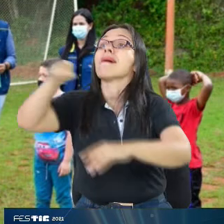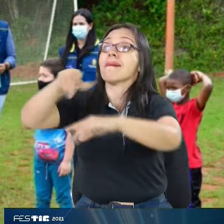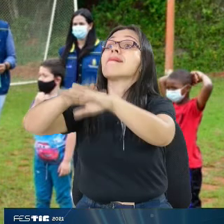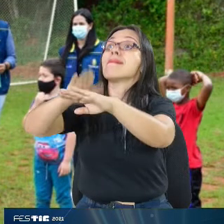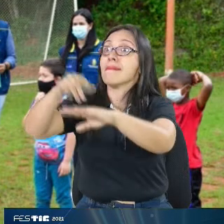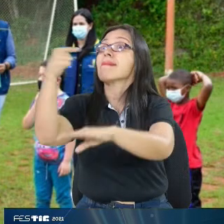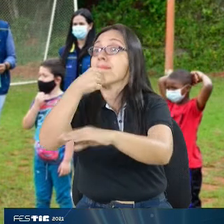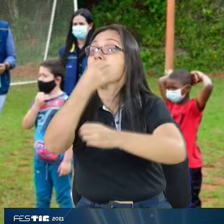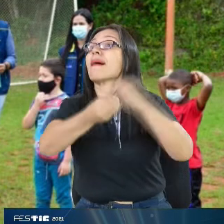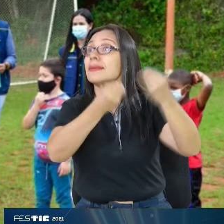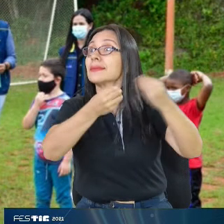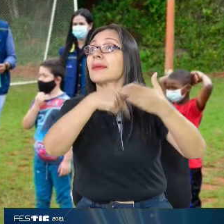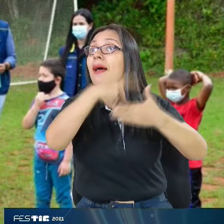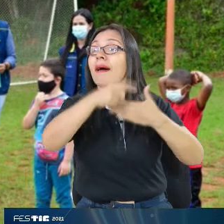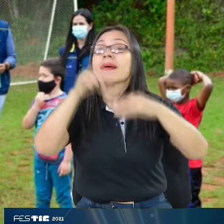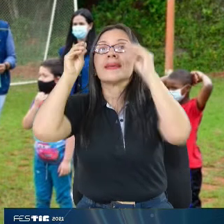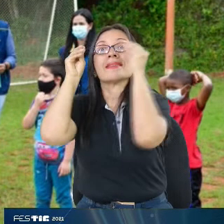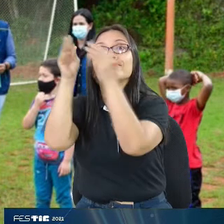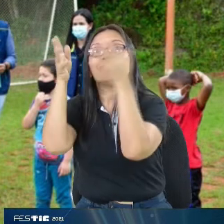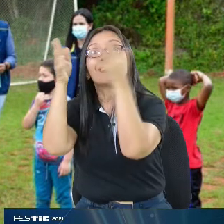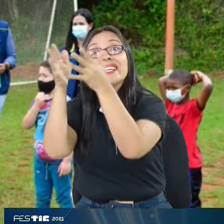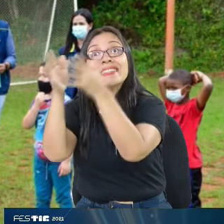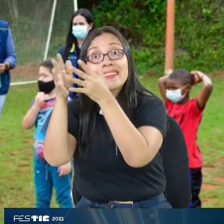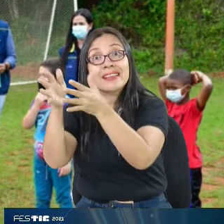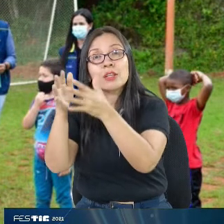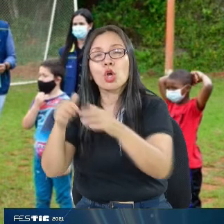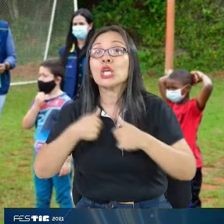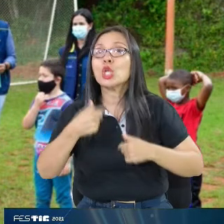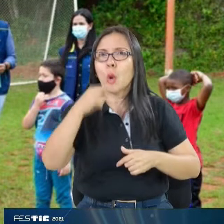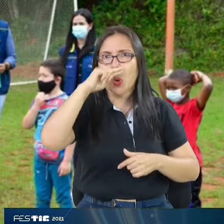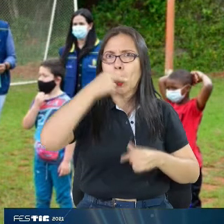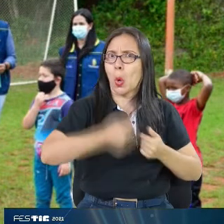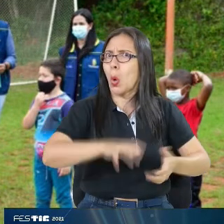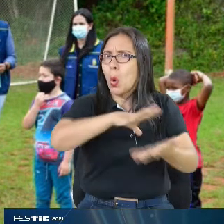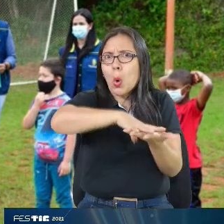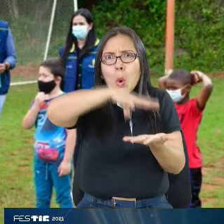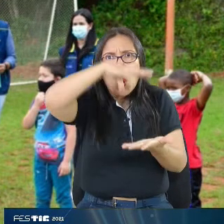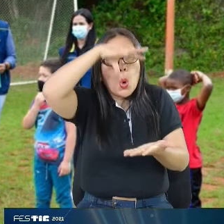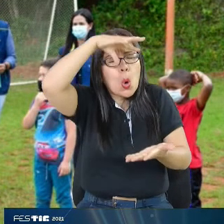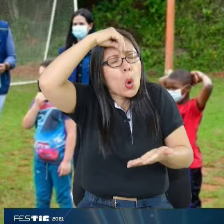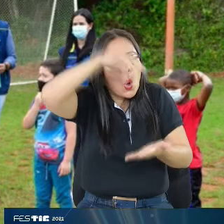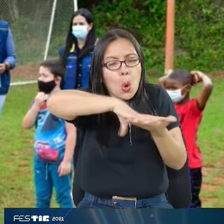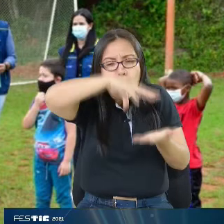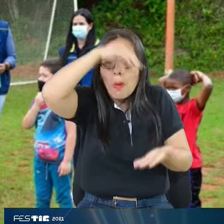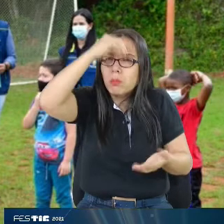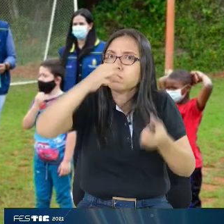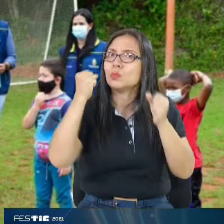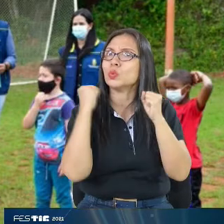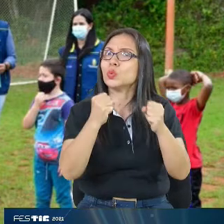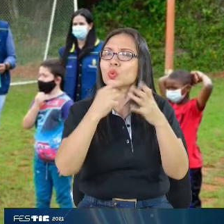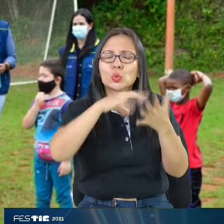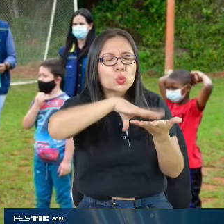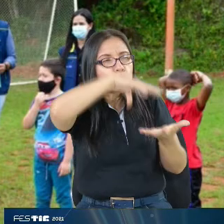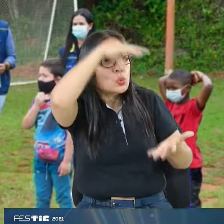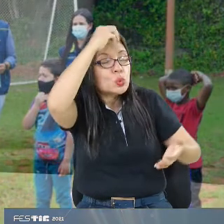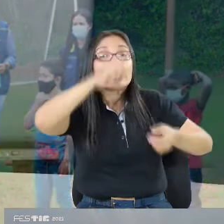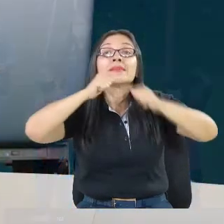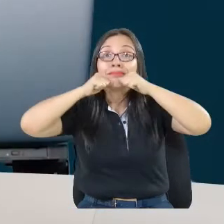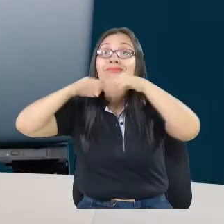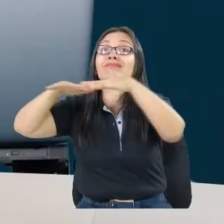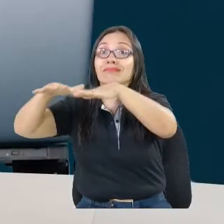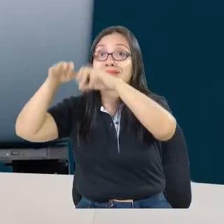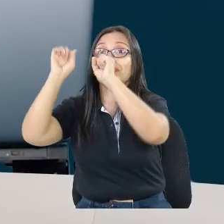Y a veces, digamos que son los que están más atentos. Ellos son unas esponjitas que, digamos que son muy importantes también